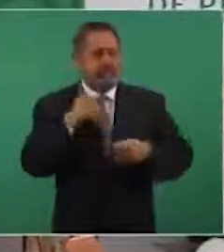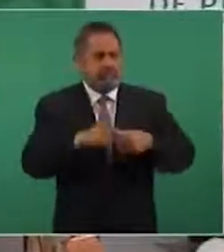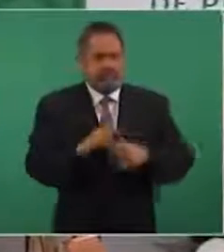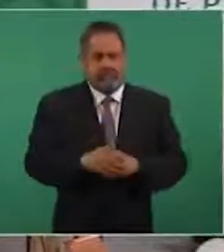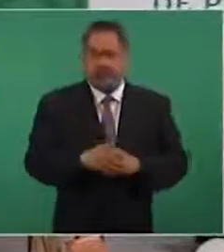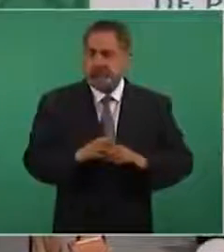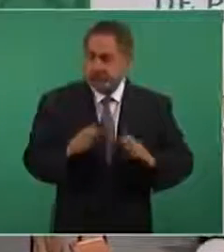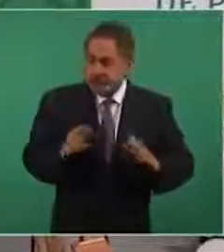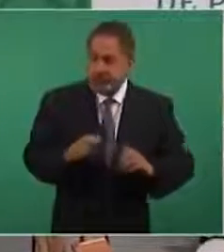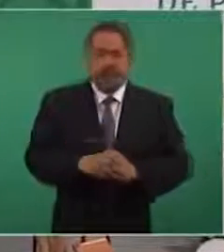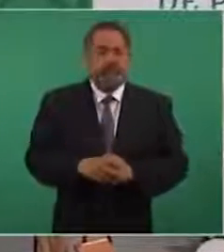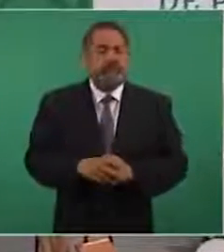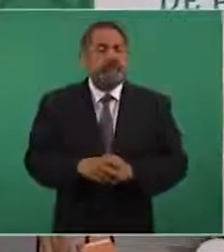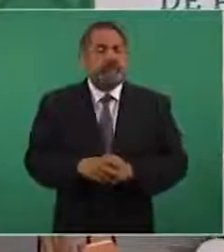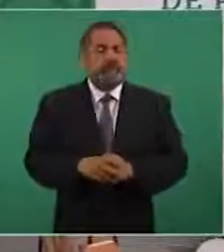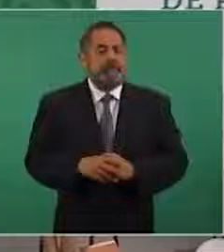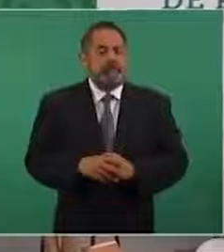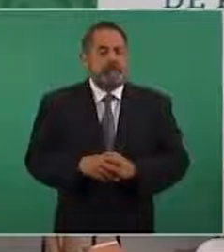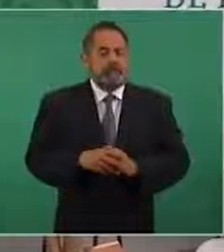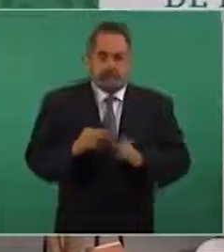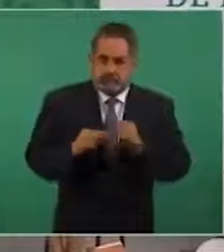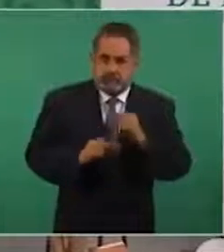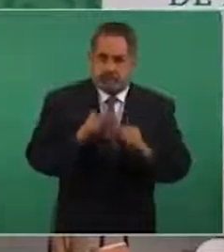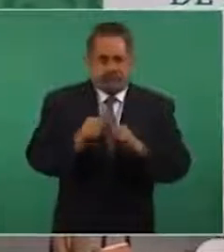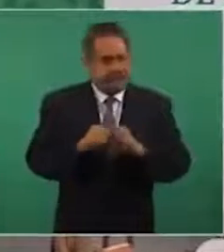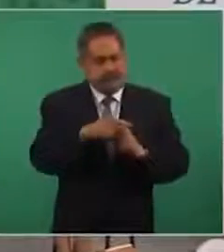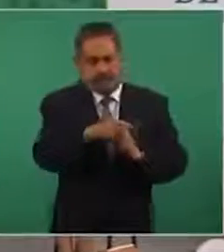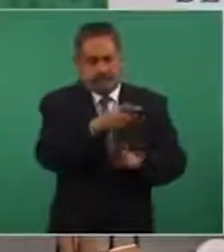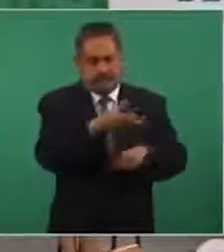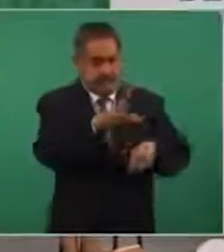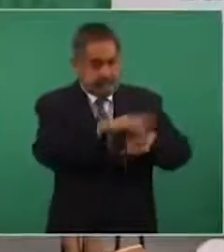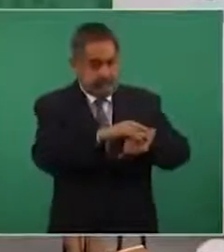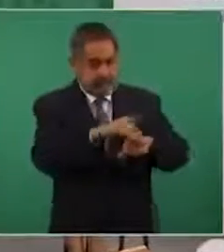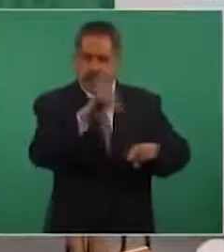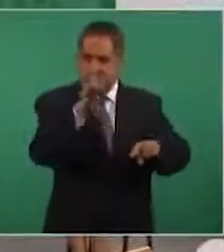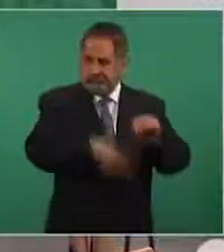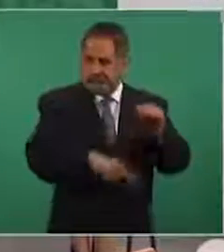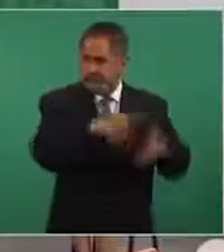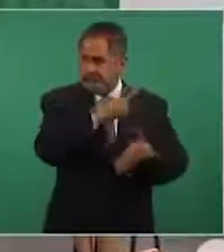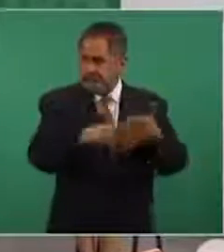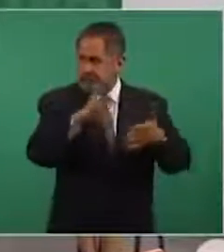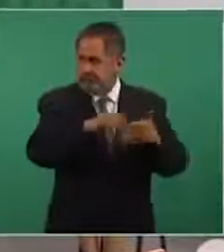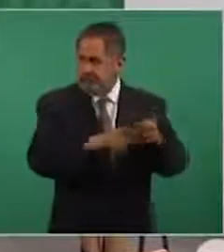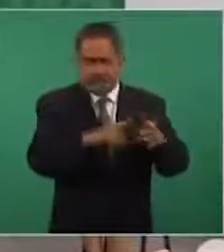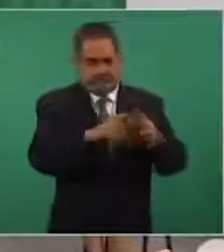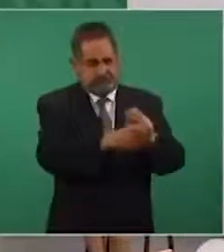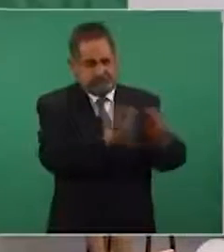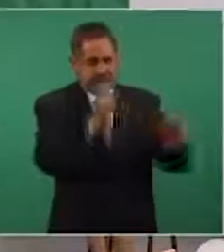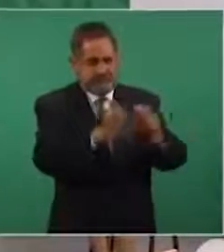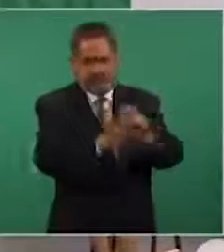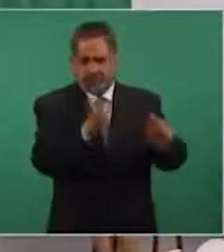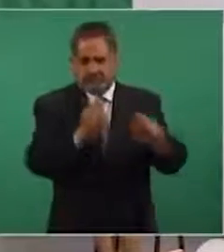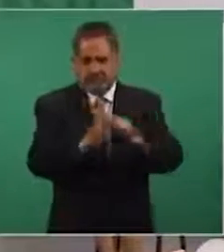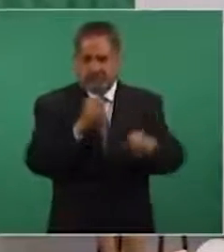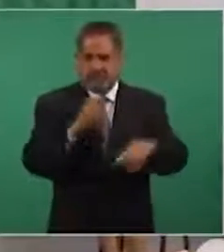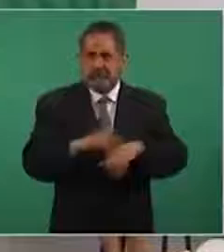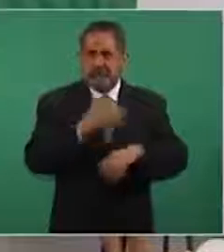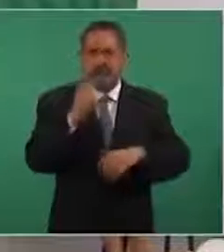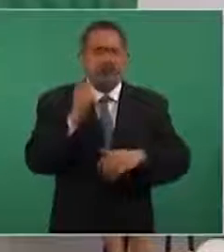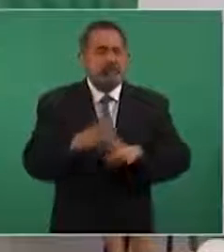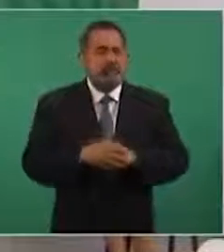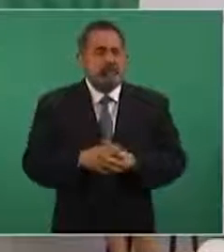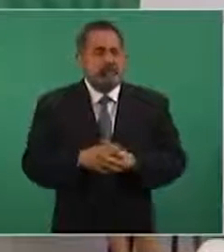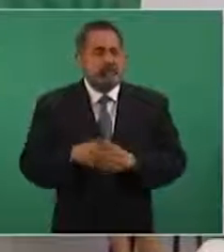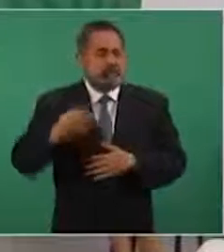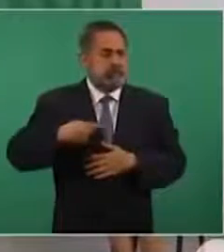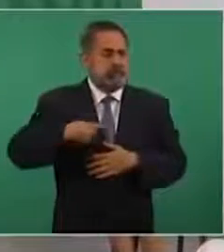poco a poco se han ido cancelando sus permisos porque se entregó a